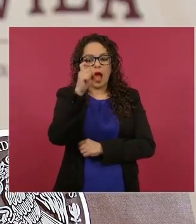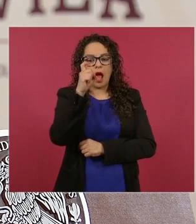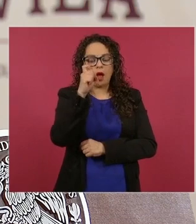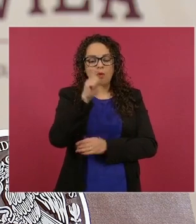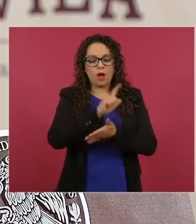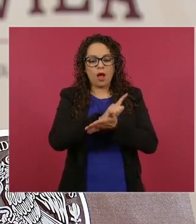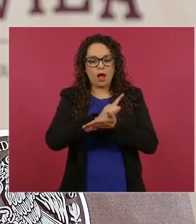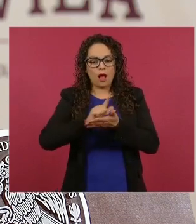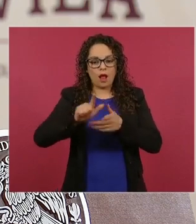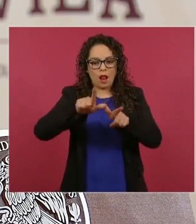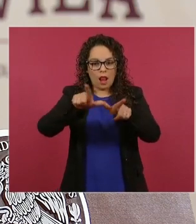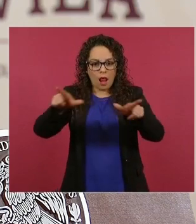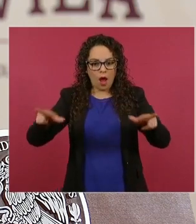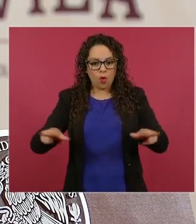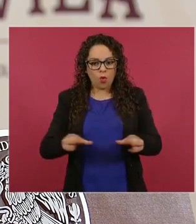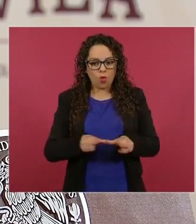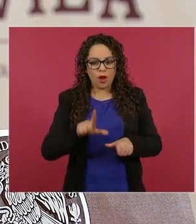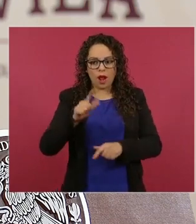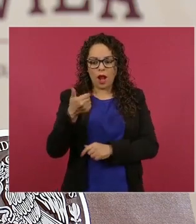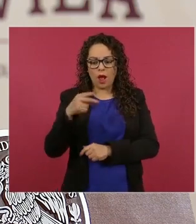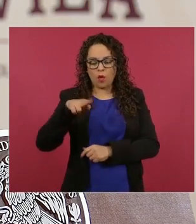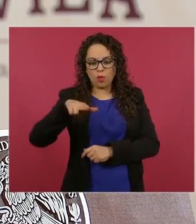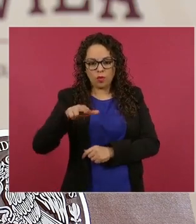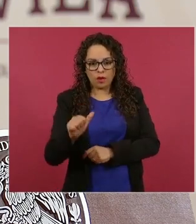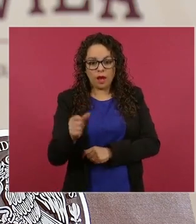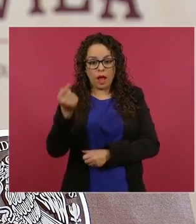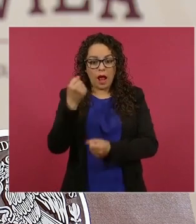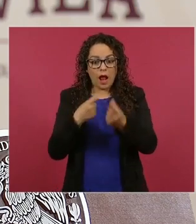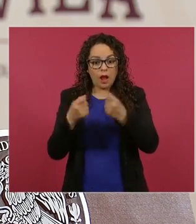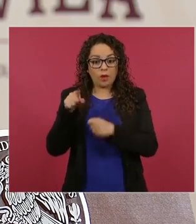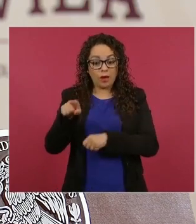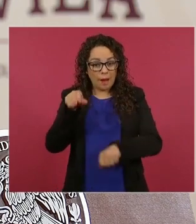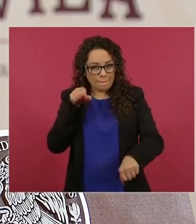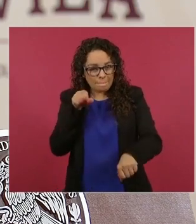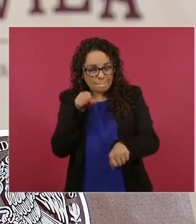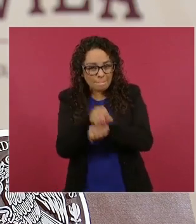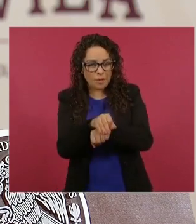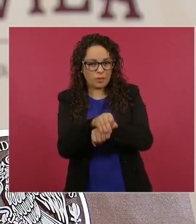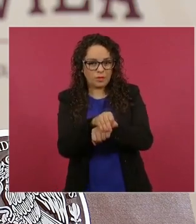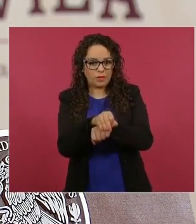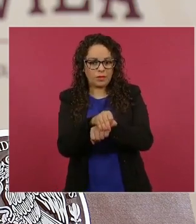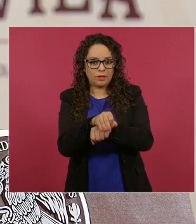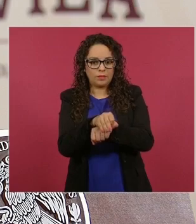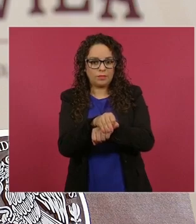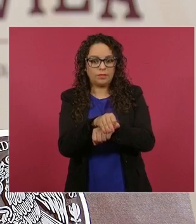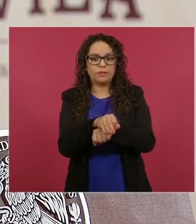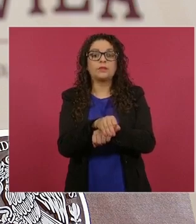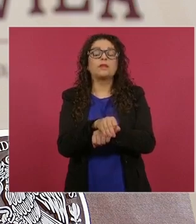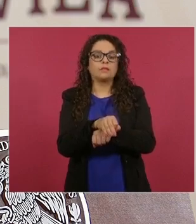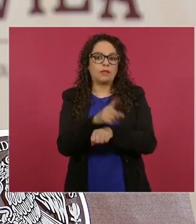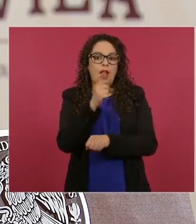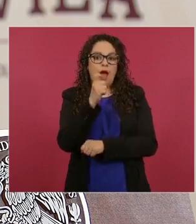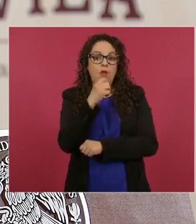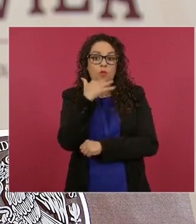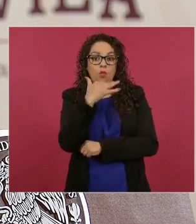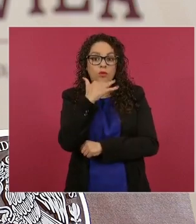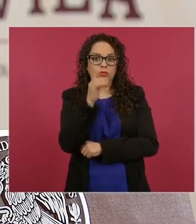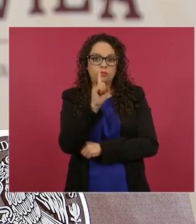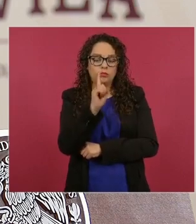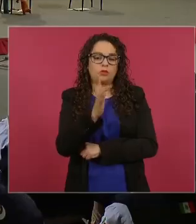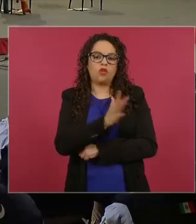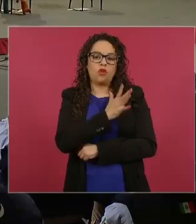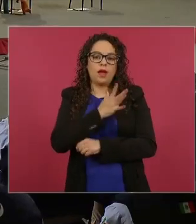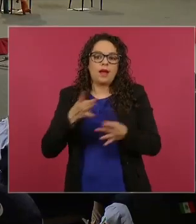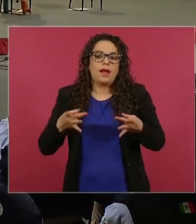laguna, estamos dialogando con algunos actores locales porque es la protección para que no tenga mala calidad el agua pues es proteger la afluente